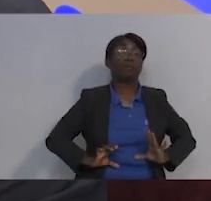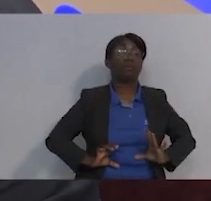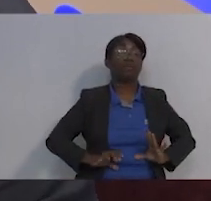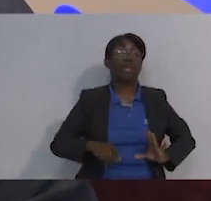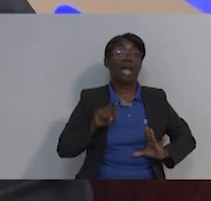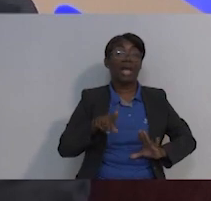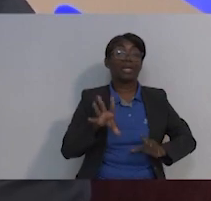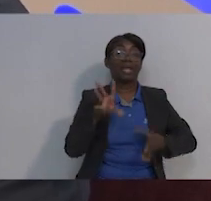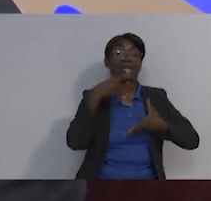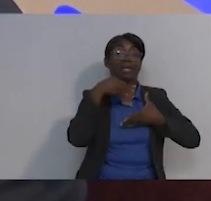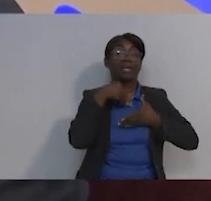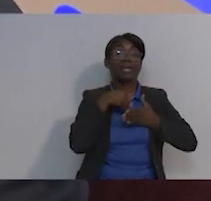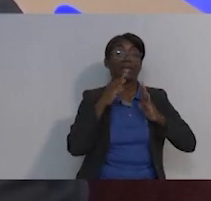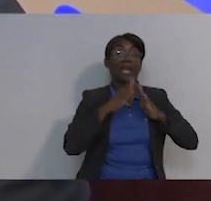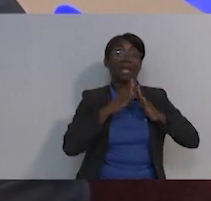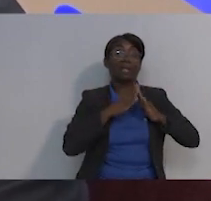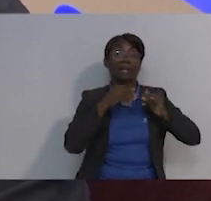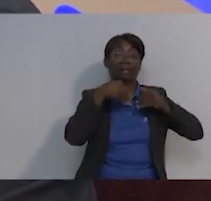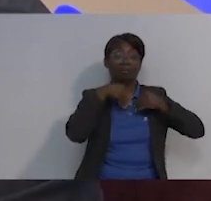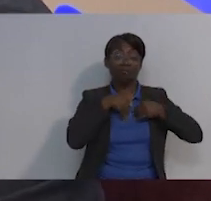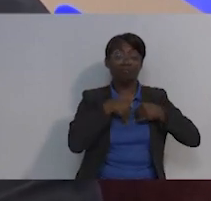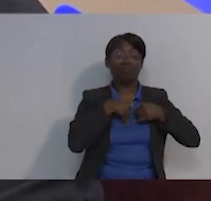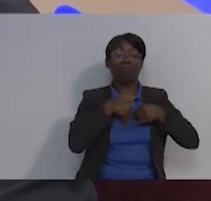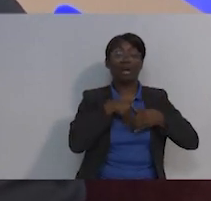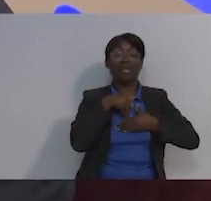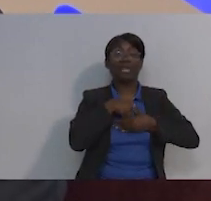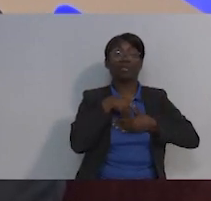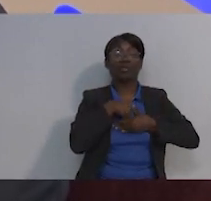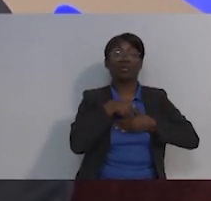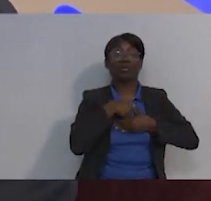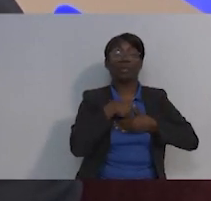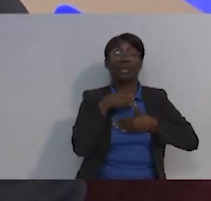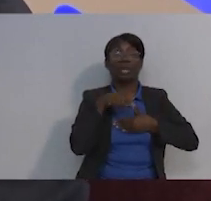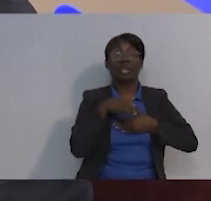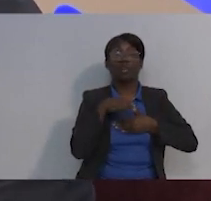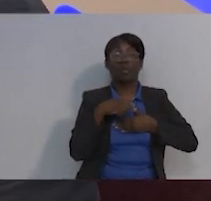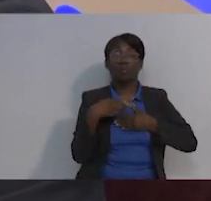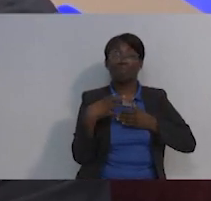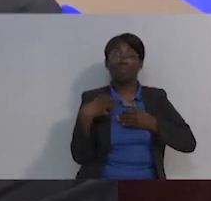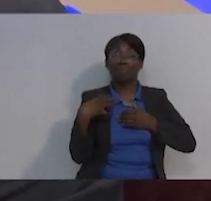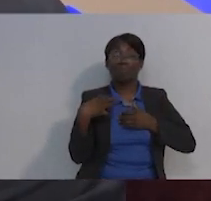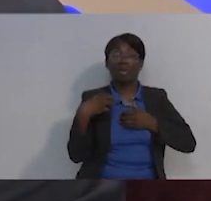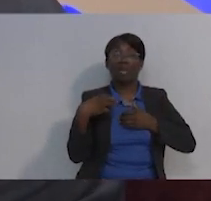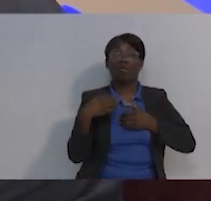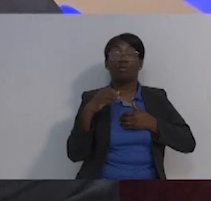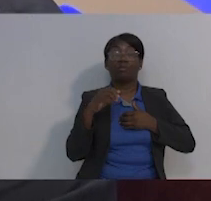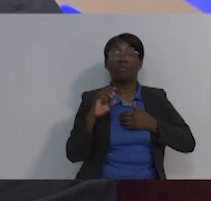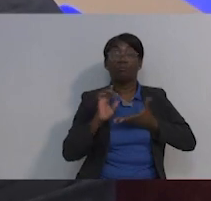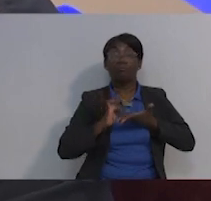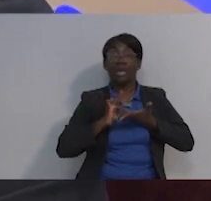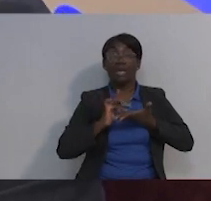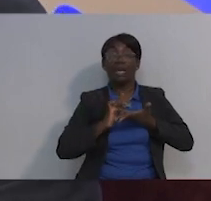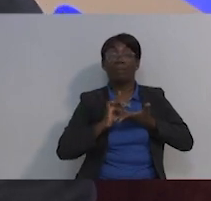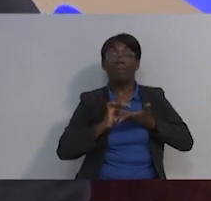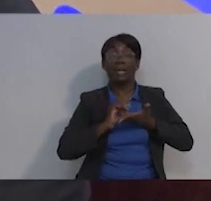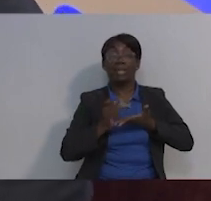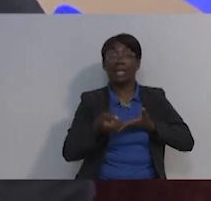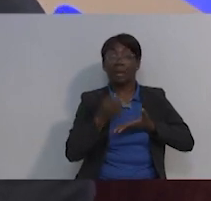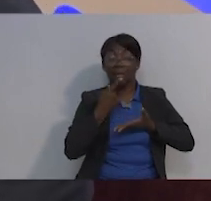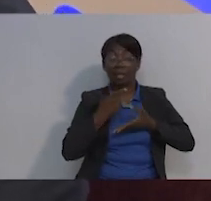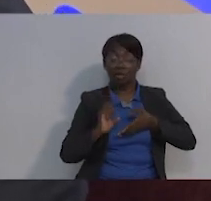ese terreno, ese campo de batalla. Pero el que lo sufre, pues entonces es el paciente. Sin embargo, si logras